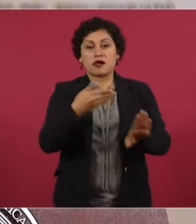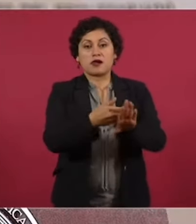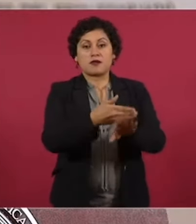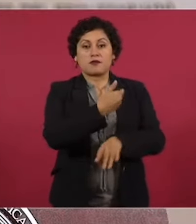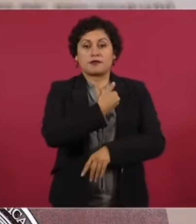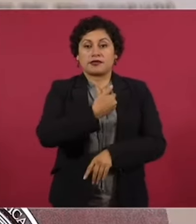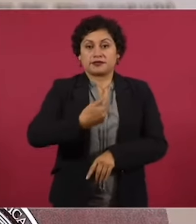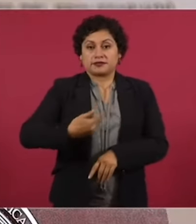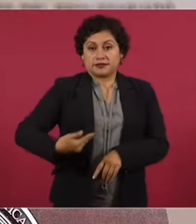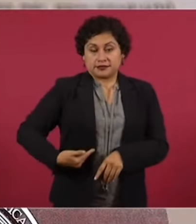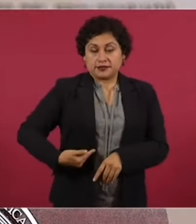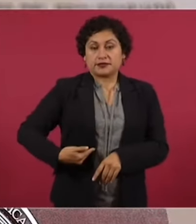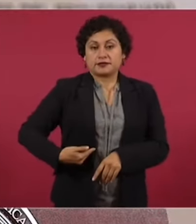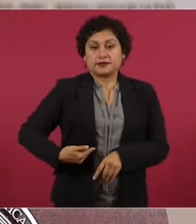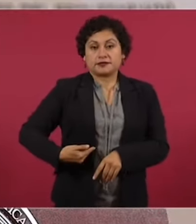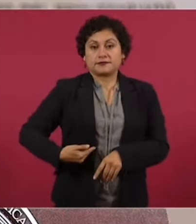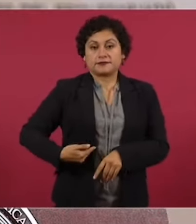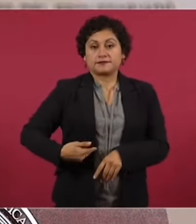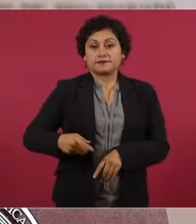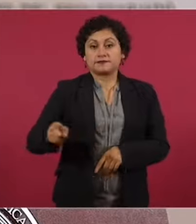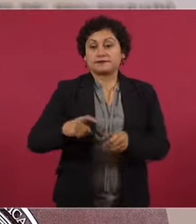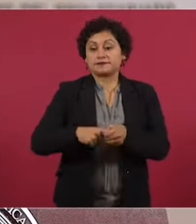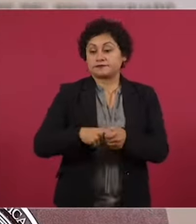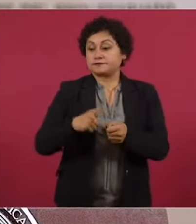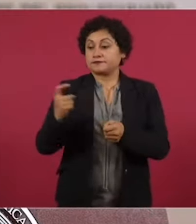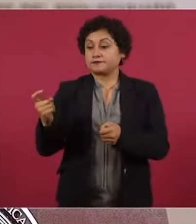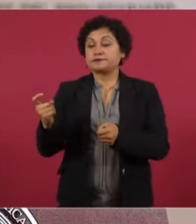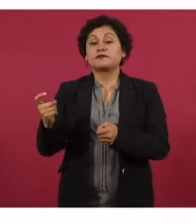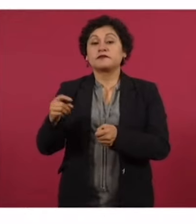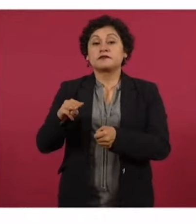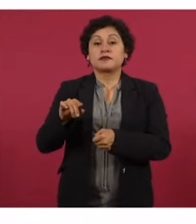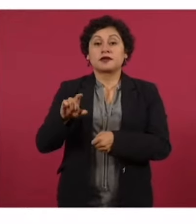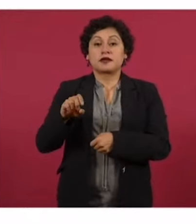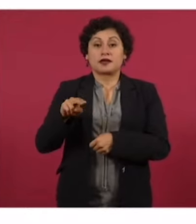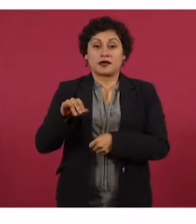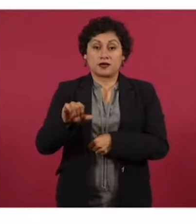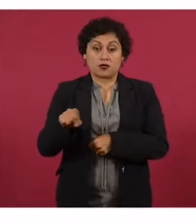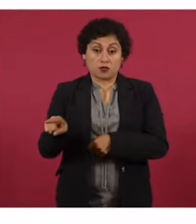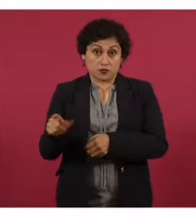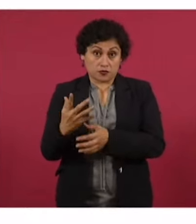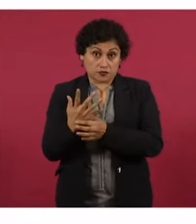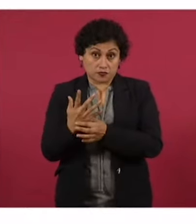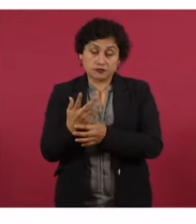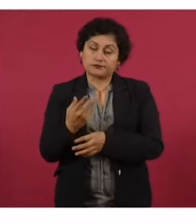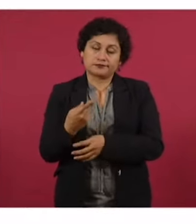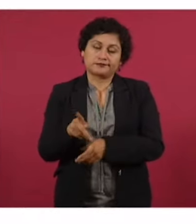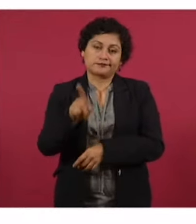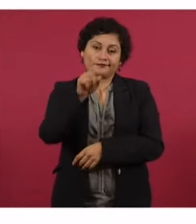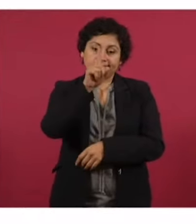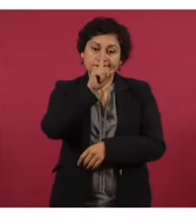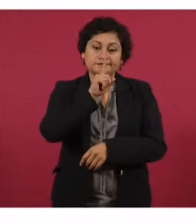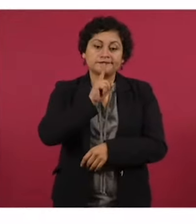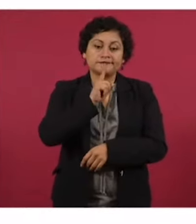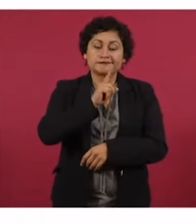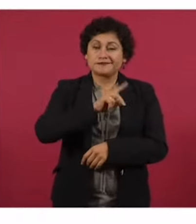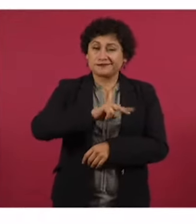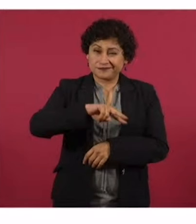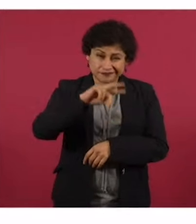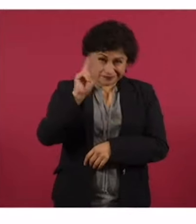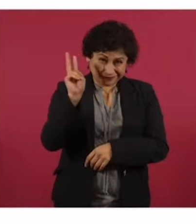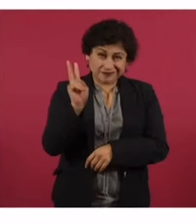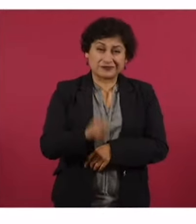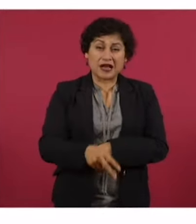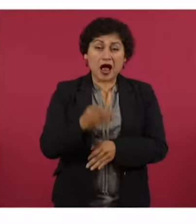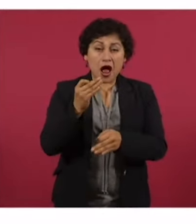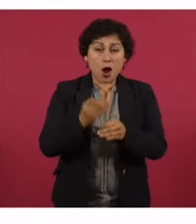de su salida de Milenio Televisión, lo cual es mentira. Una verdadera campaña se ha